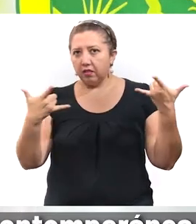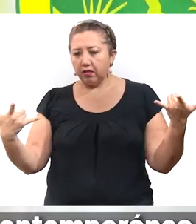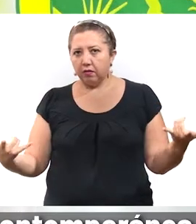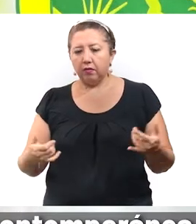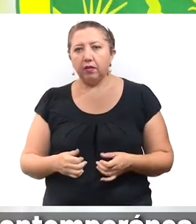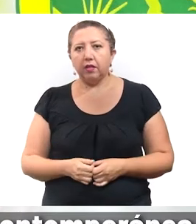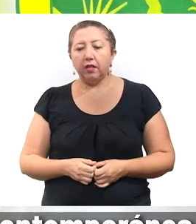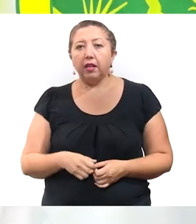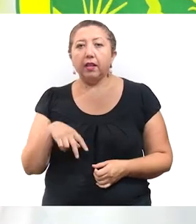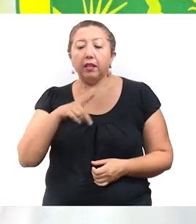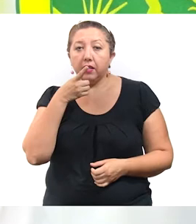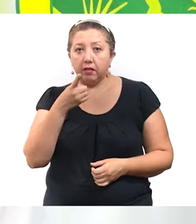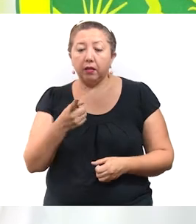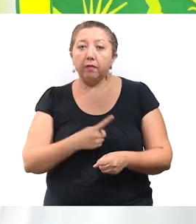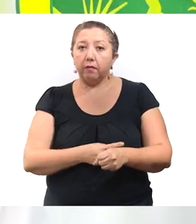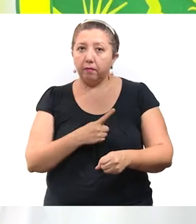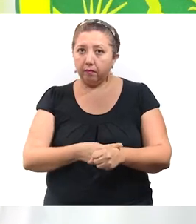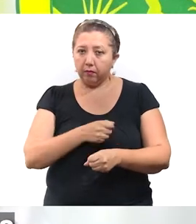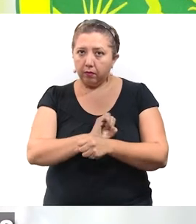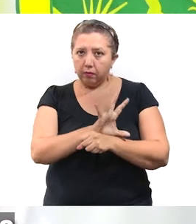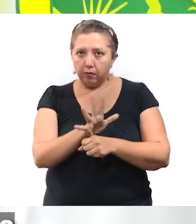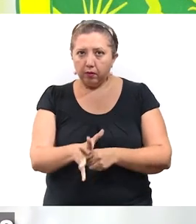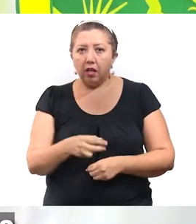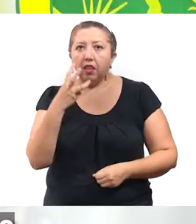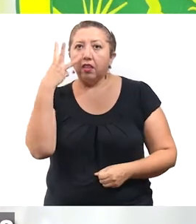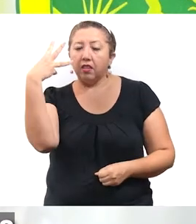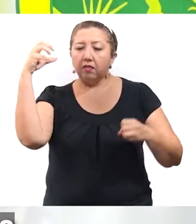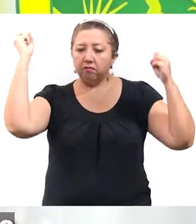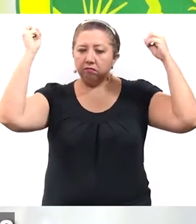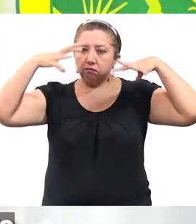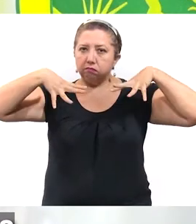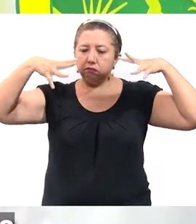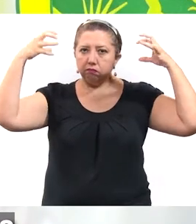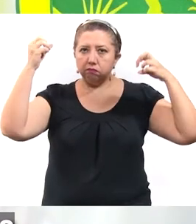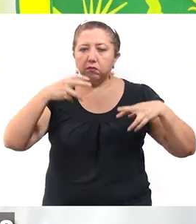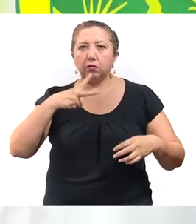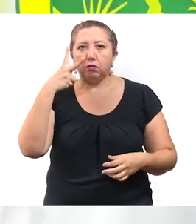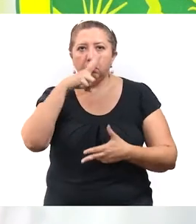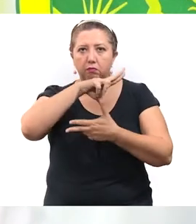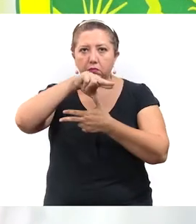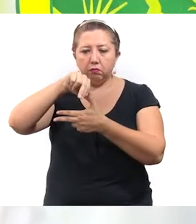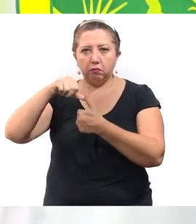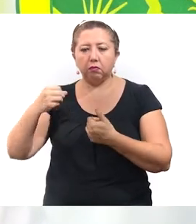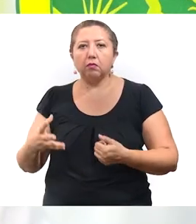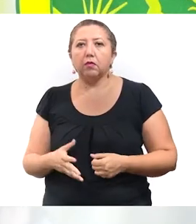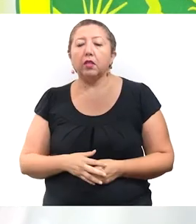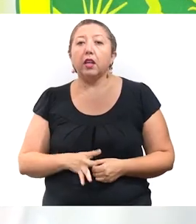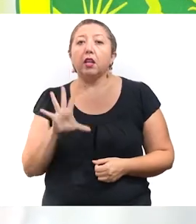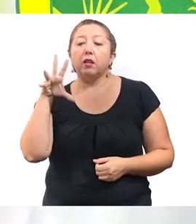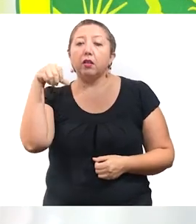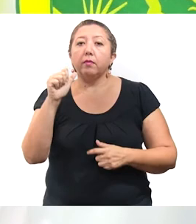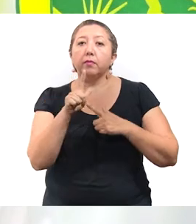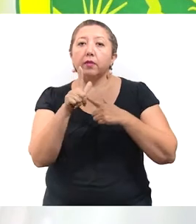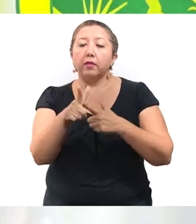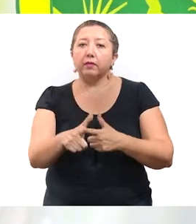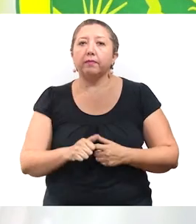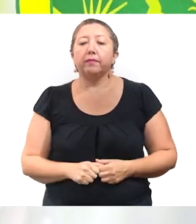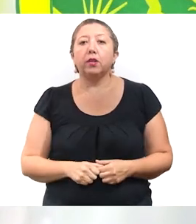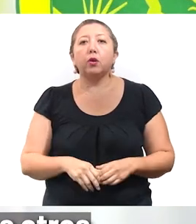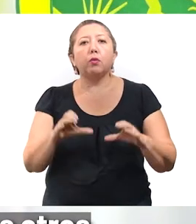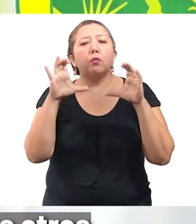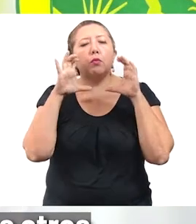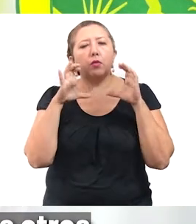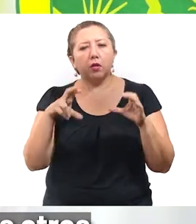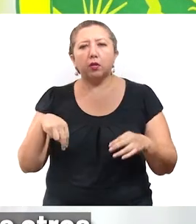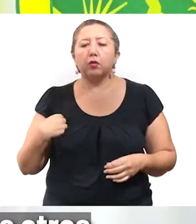historia contemporánea. En medio de la pandemia, enfrentamos tres tormentas tropicales y dos huracanes. Logramos mantenernos de pie,